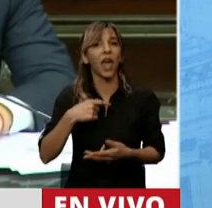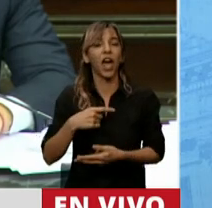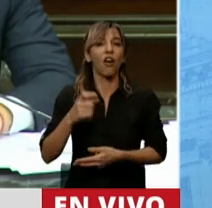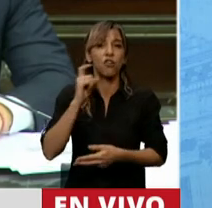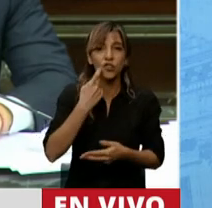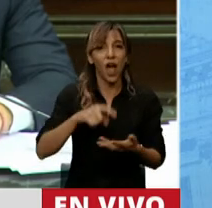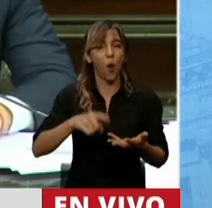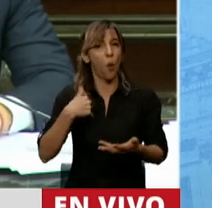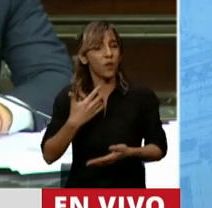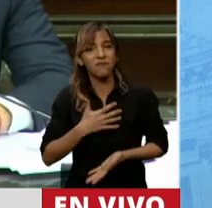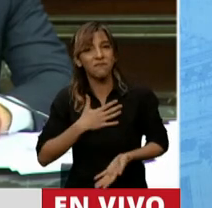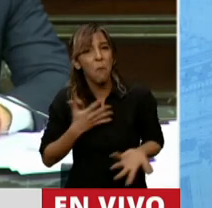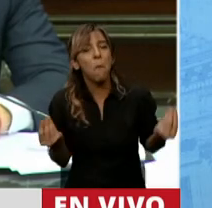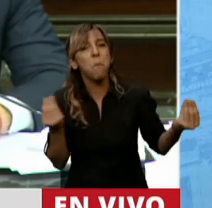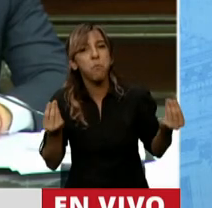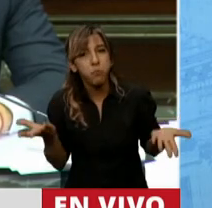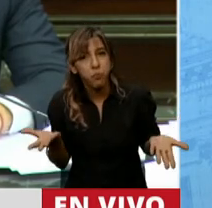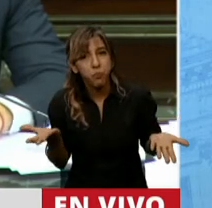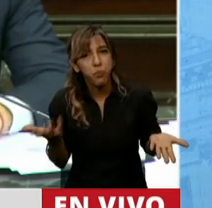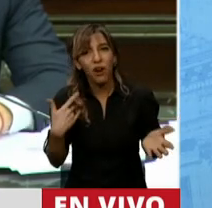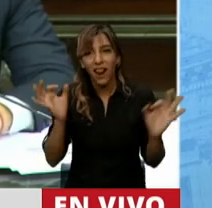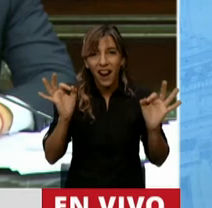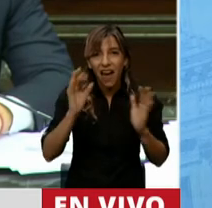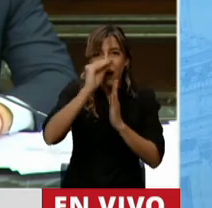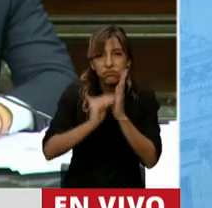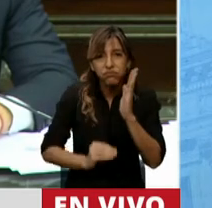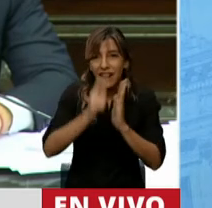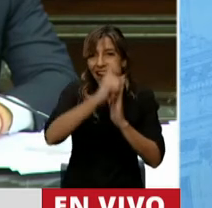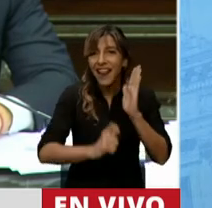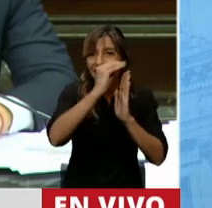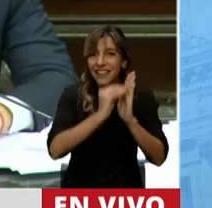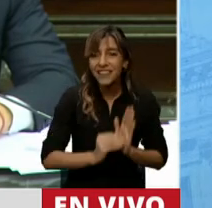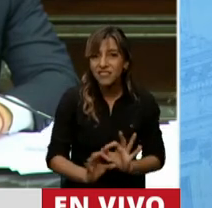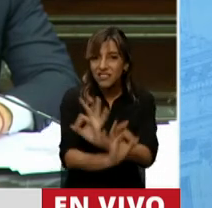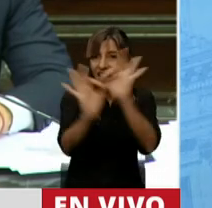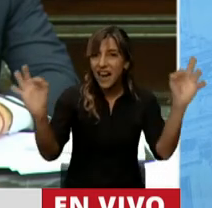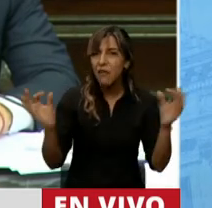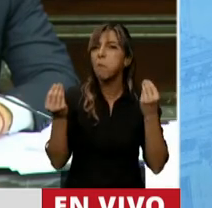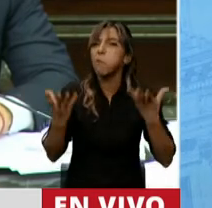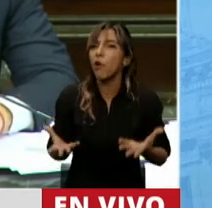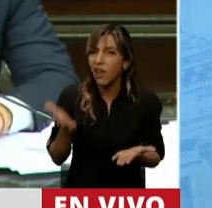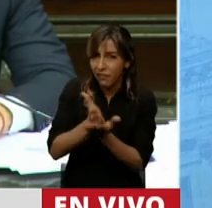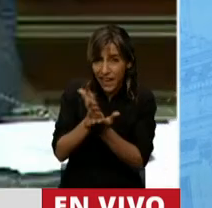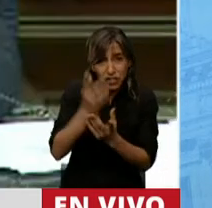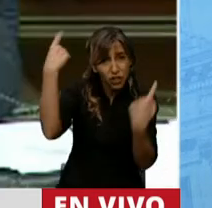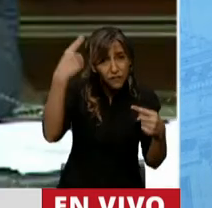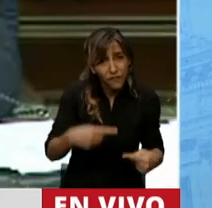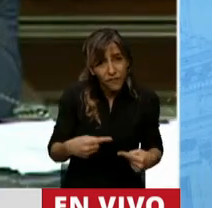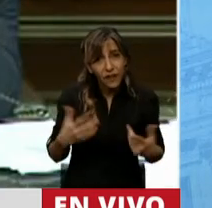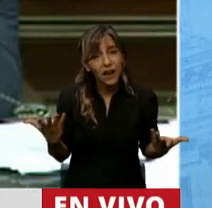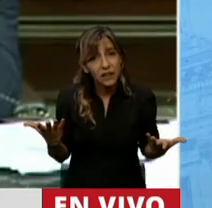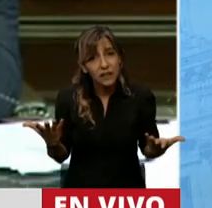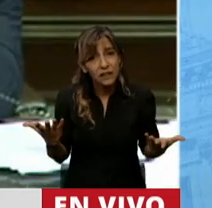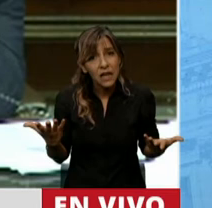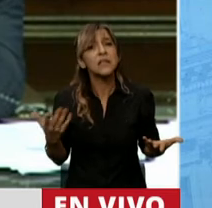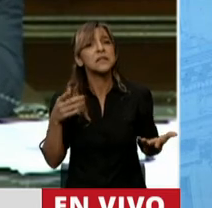Siguen teniendo diversos derechos y hablamos de distintos derechos según dónde nacen los datos desagregados por